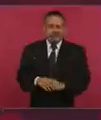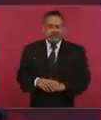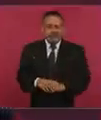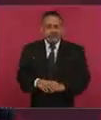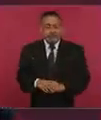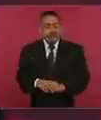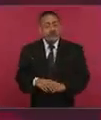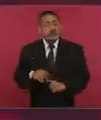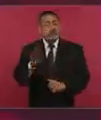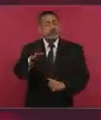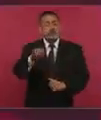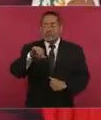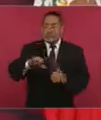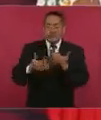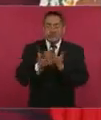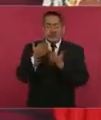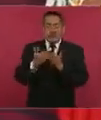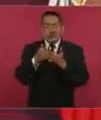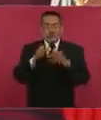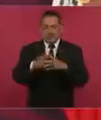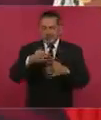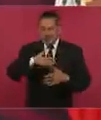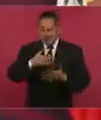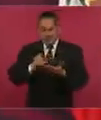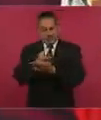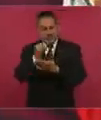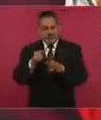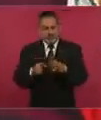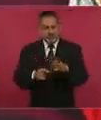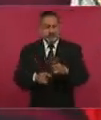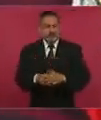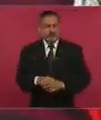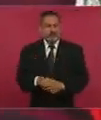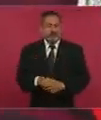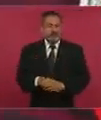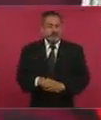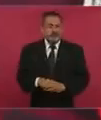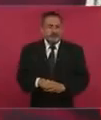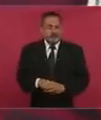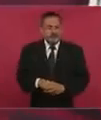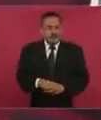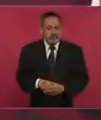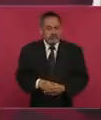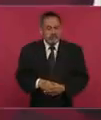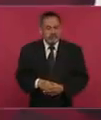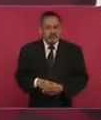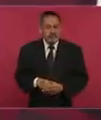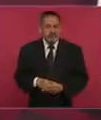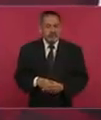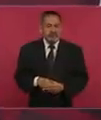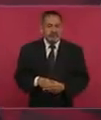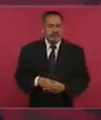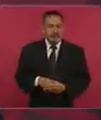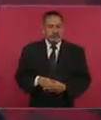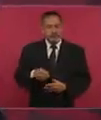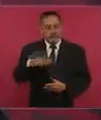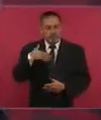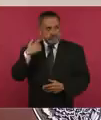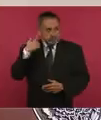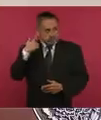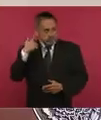En la mañana decía yo que no hay que sepa,